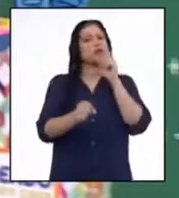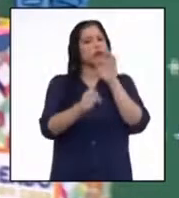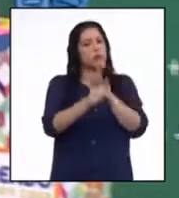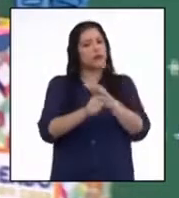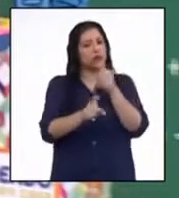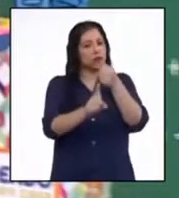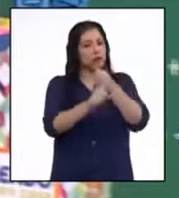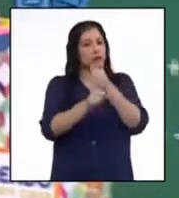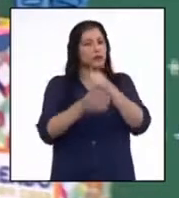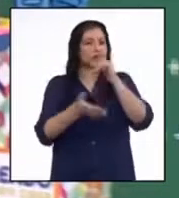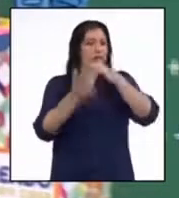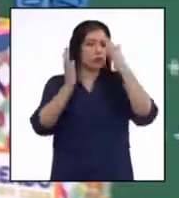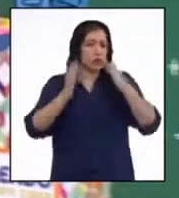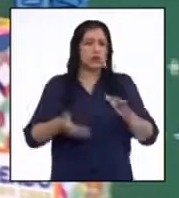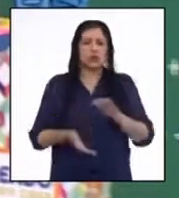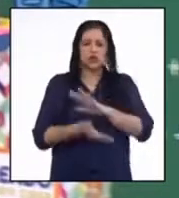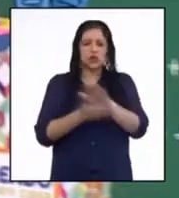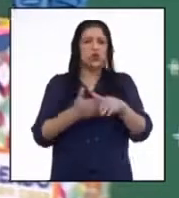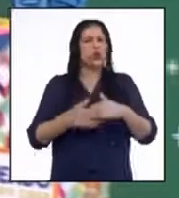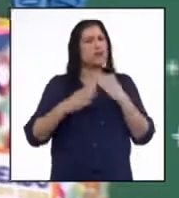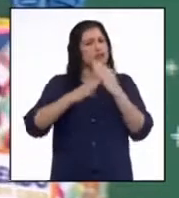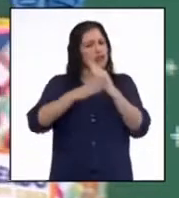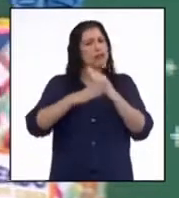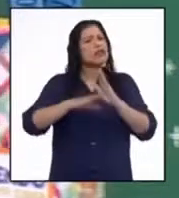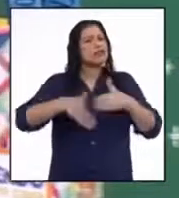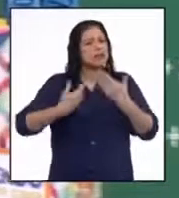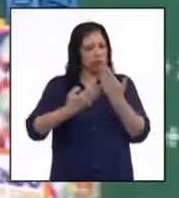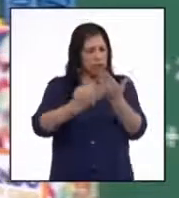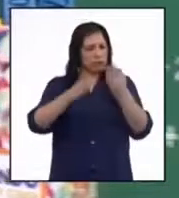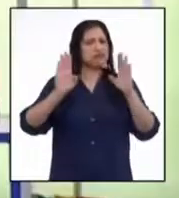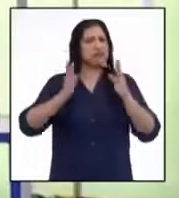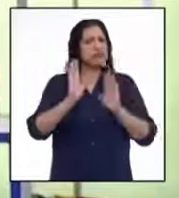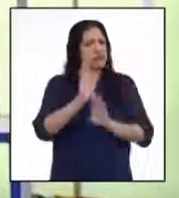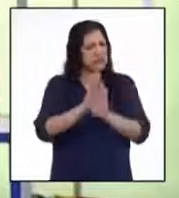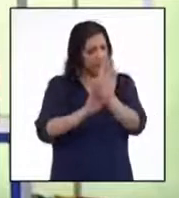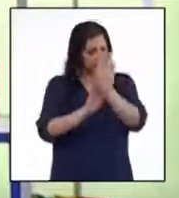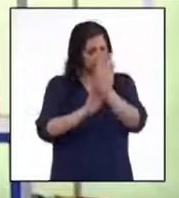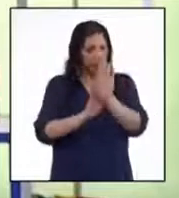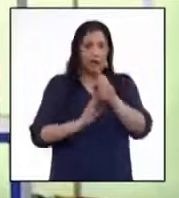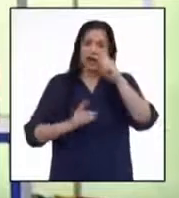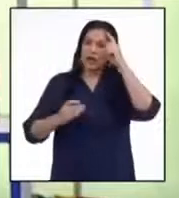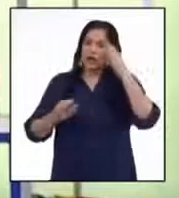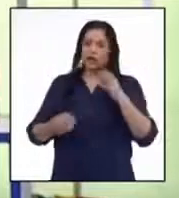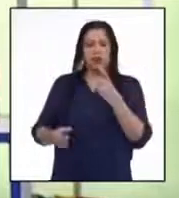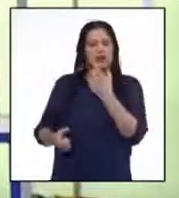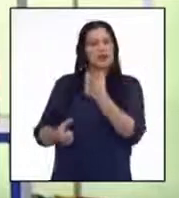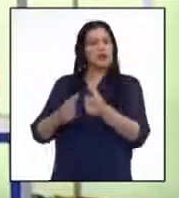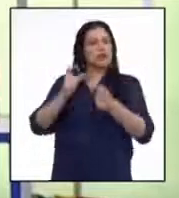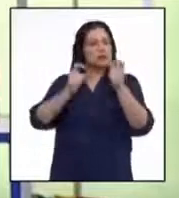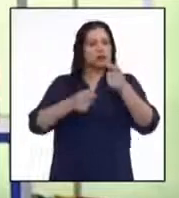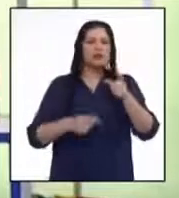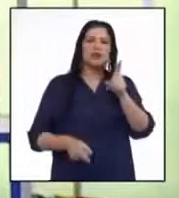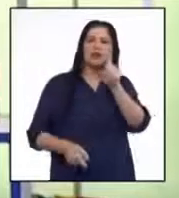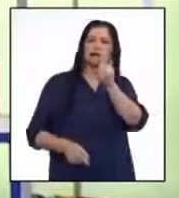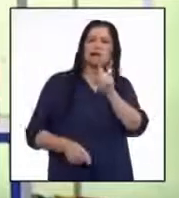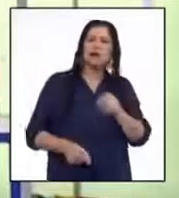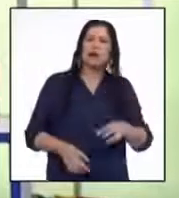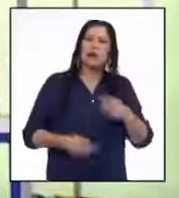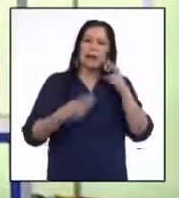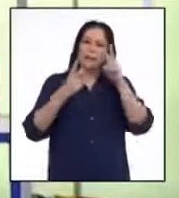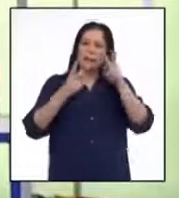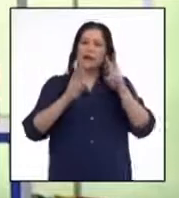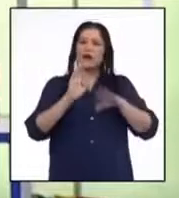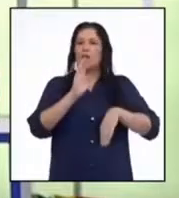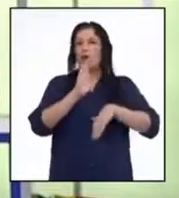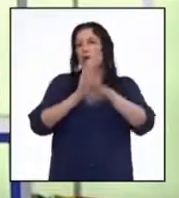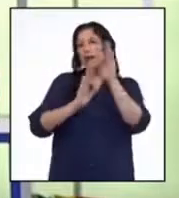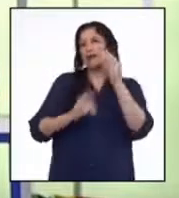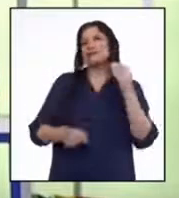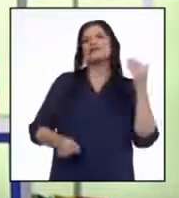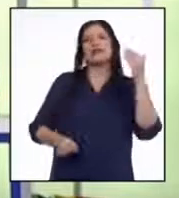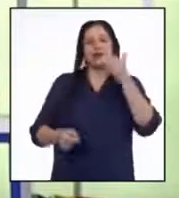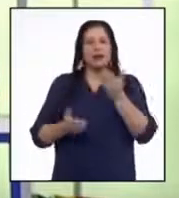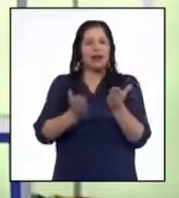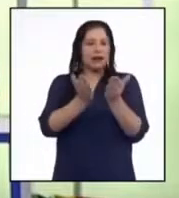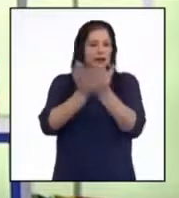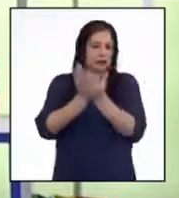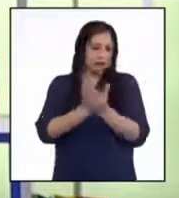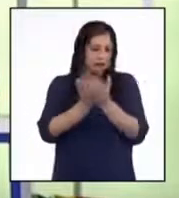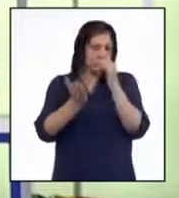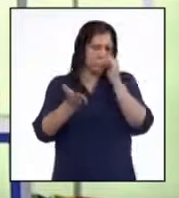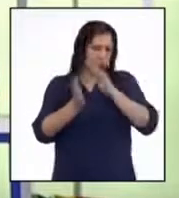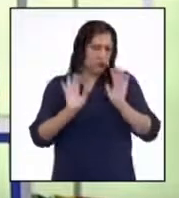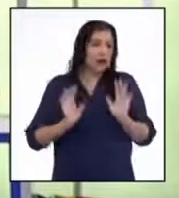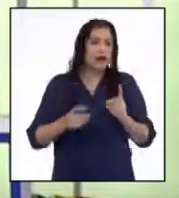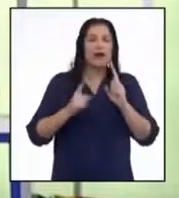de los estudiantes, todo obstáculo se puede superar y salir adelante. Yo creo que las personas encuestadas ven con más ventaja la modalidad presencial.